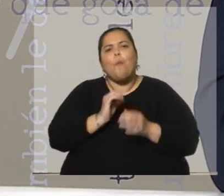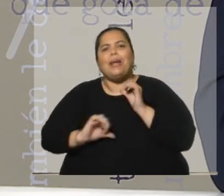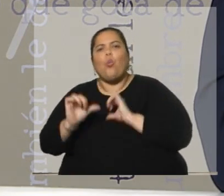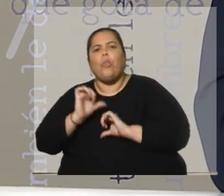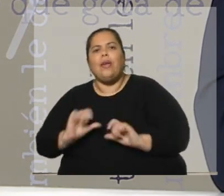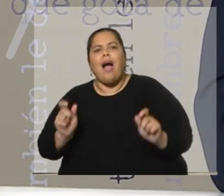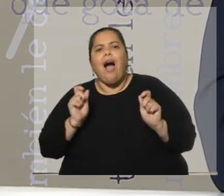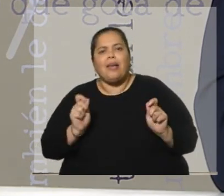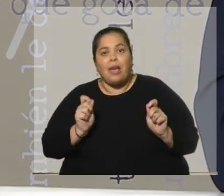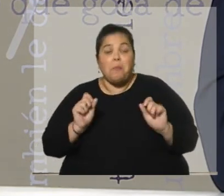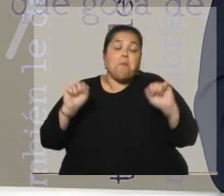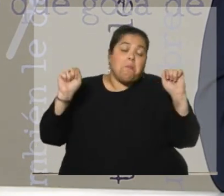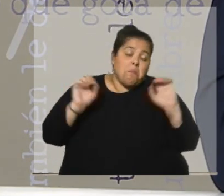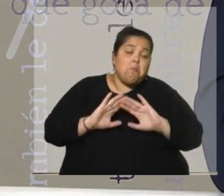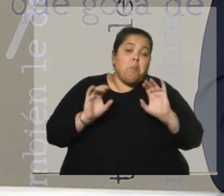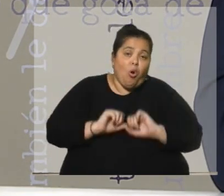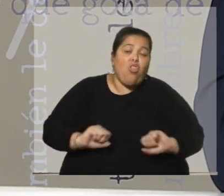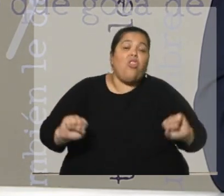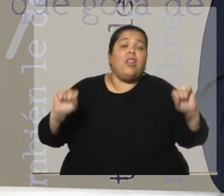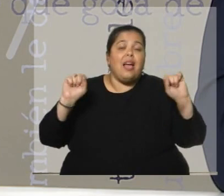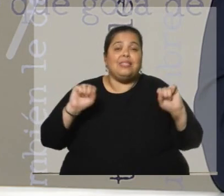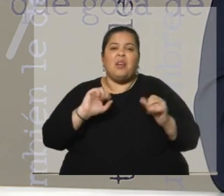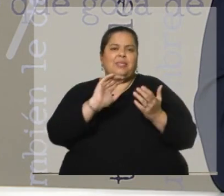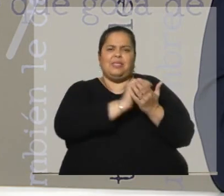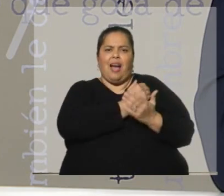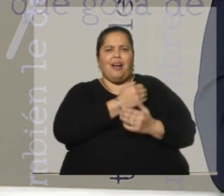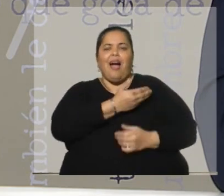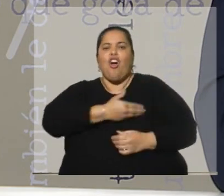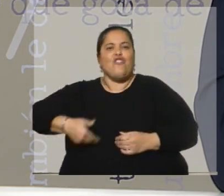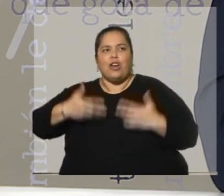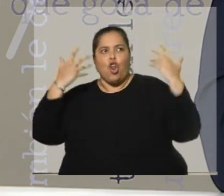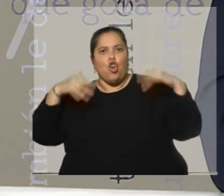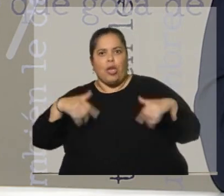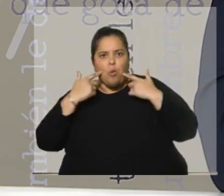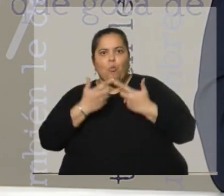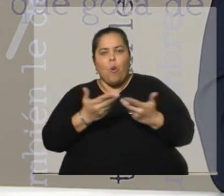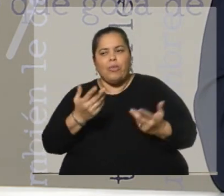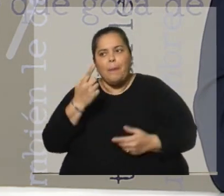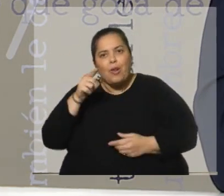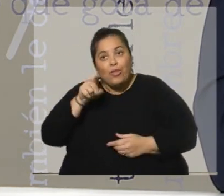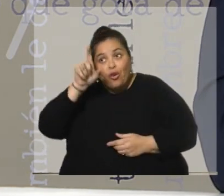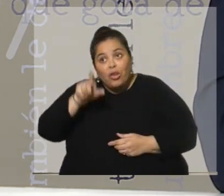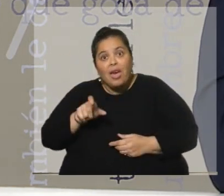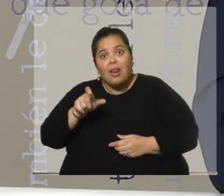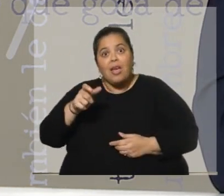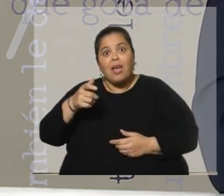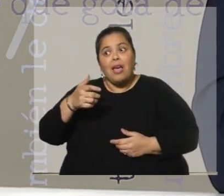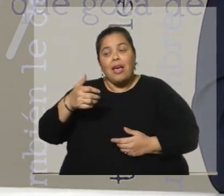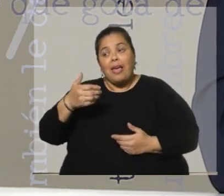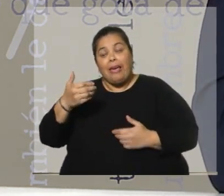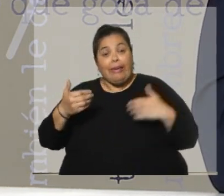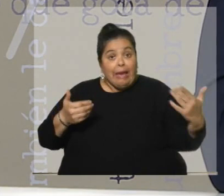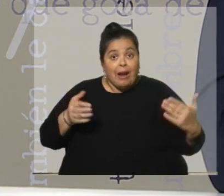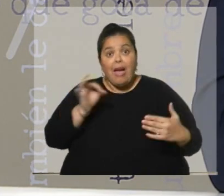del gobierno. Es una explicación parcial, seguramente. Pero vino de la izquierda, militares, de alguien ligado a partidos tradicionales,